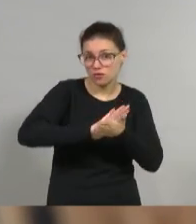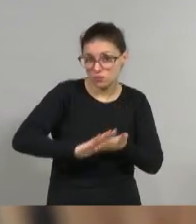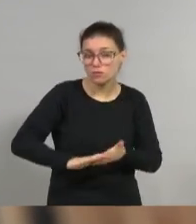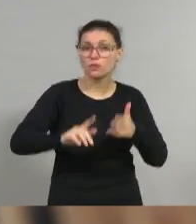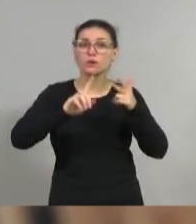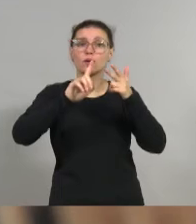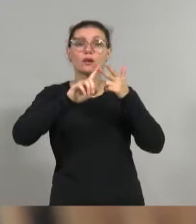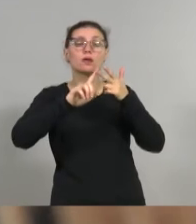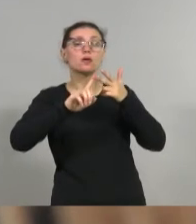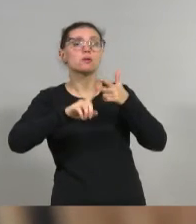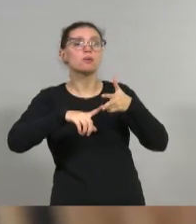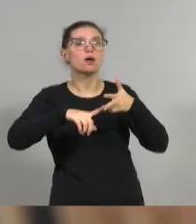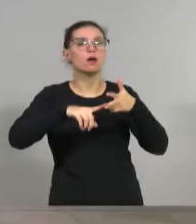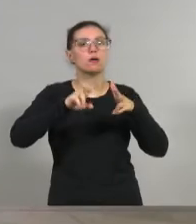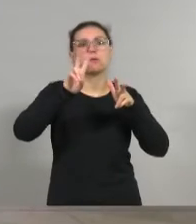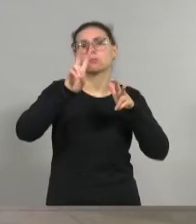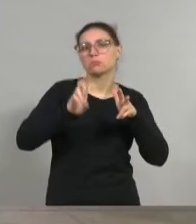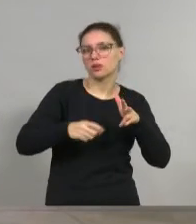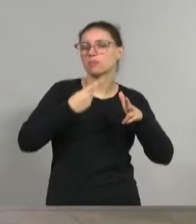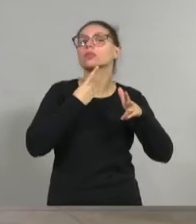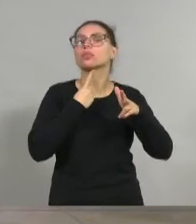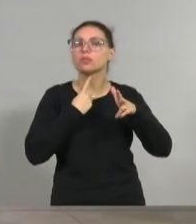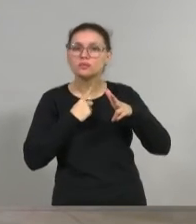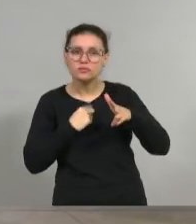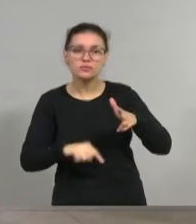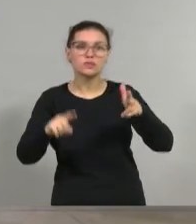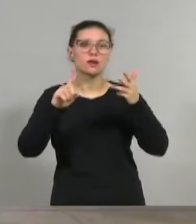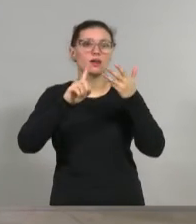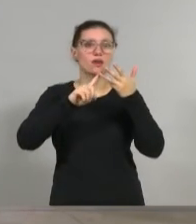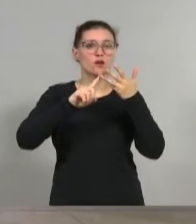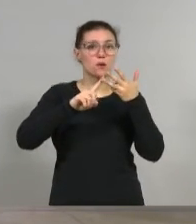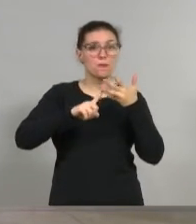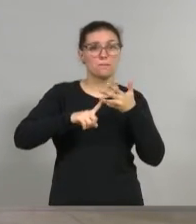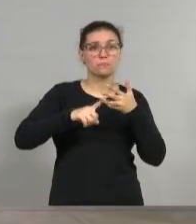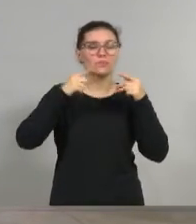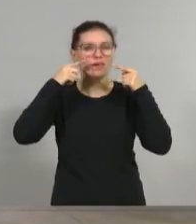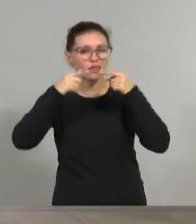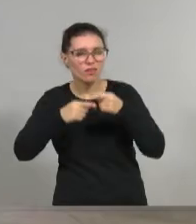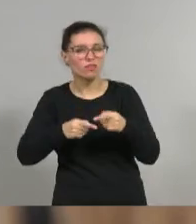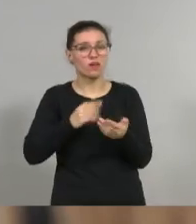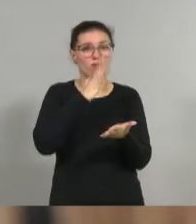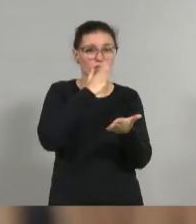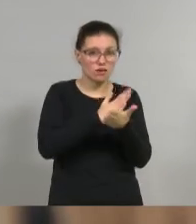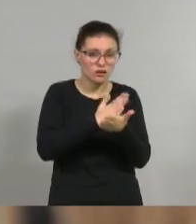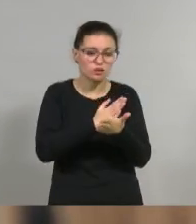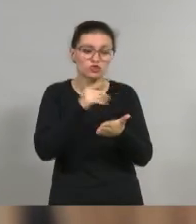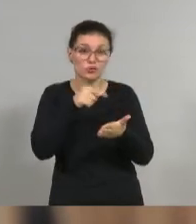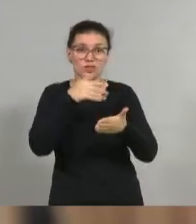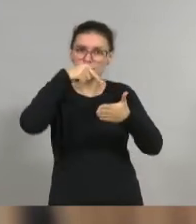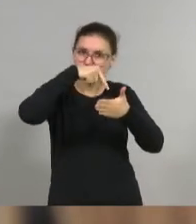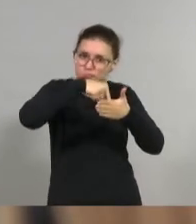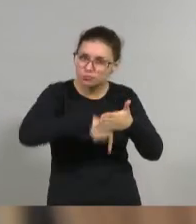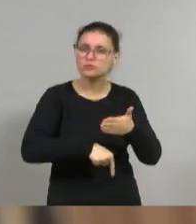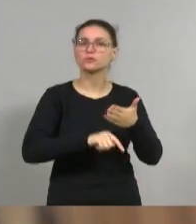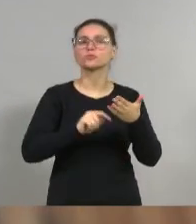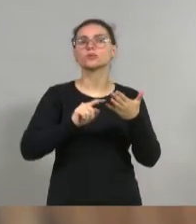acontecimiento, trabajar con la categoría deseo, trabajar con la perspectiva de derechos, profundizar la perspectiva de derechos, mejorar